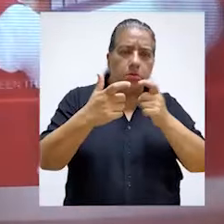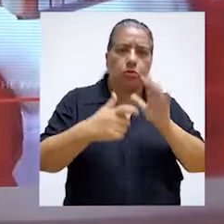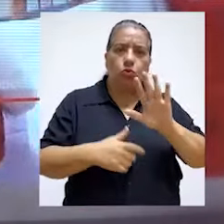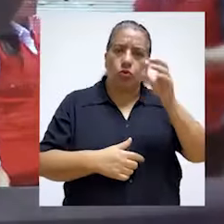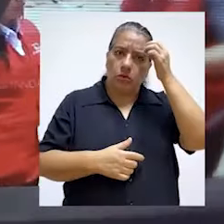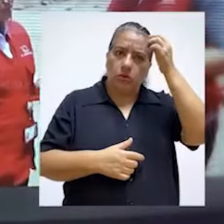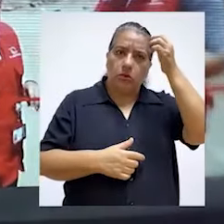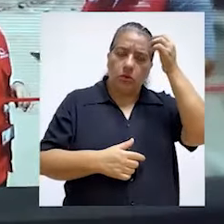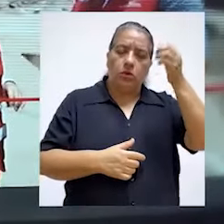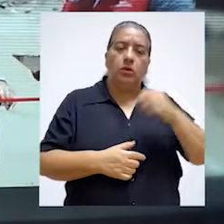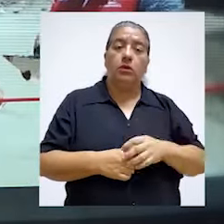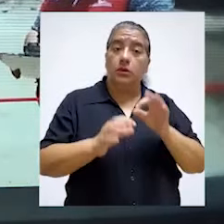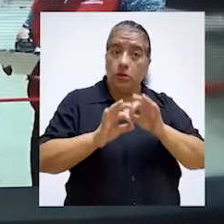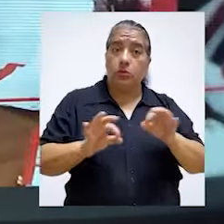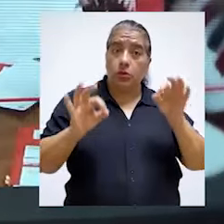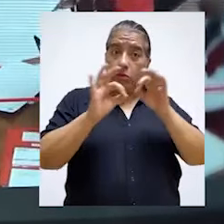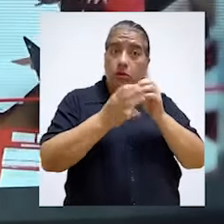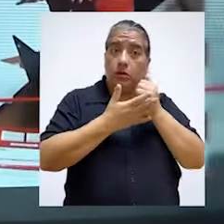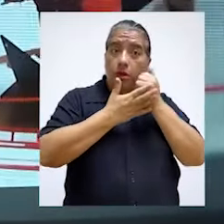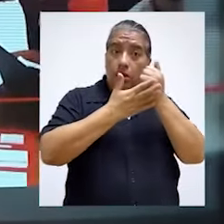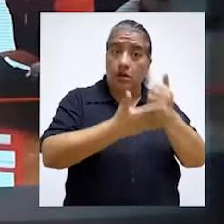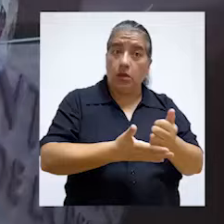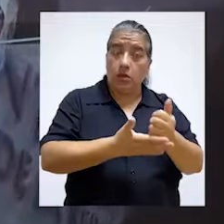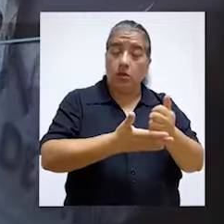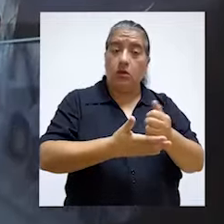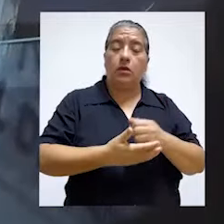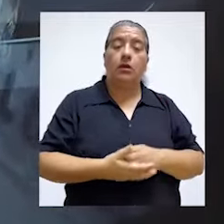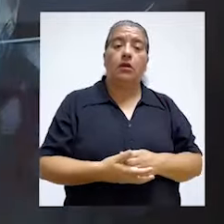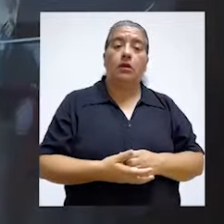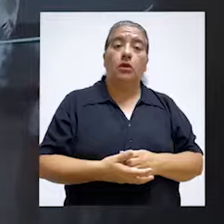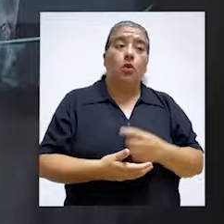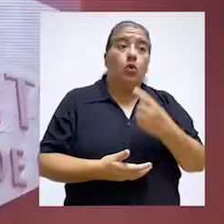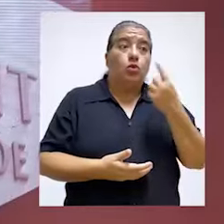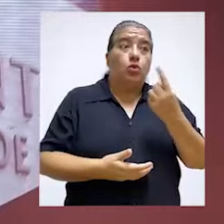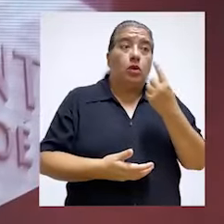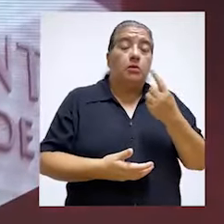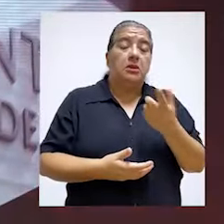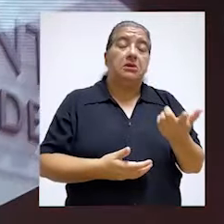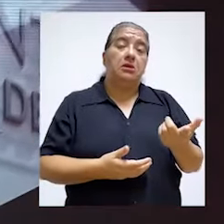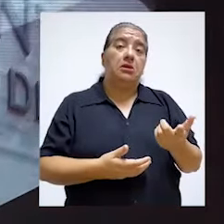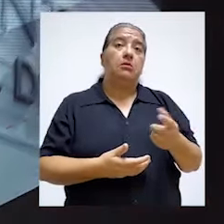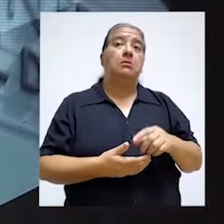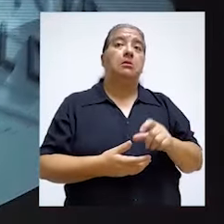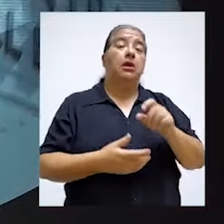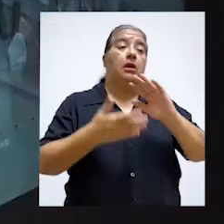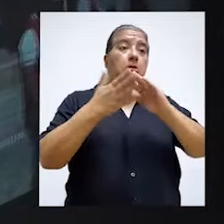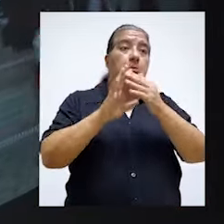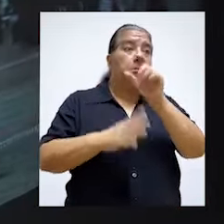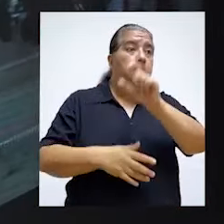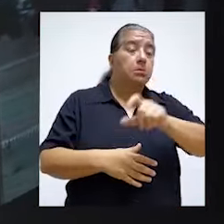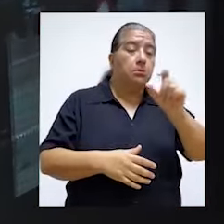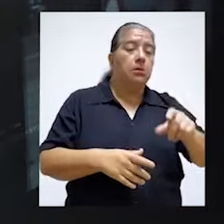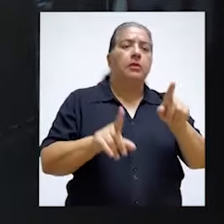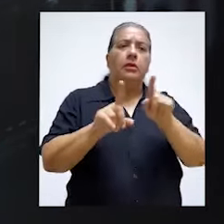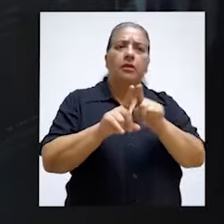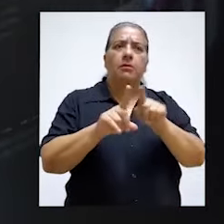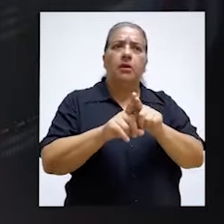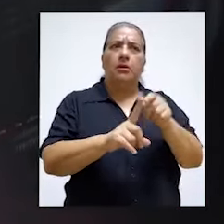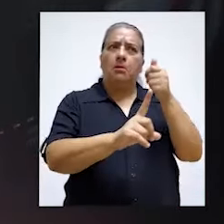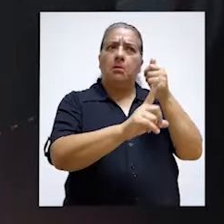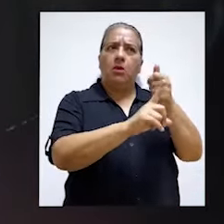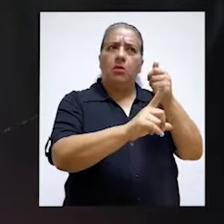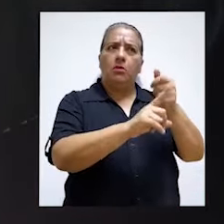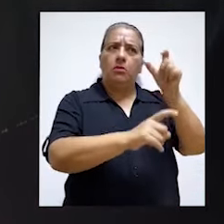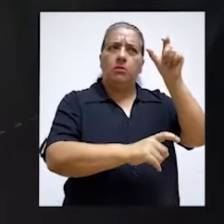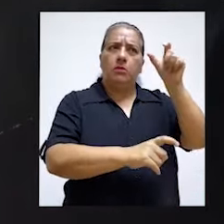Muy bien, Jennifer, muchas gracias por acompañarnos hoy en Contraloría TV. Muchísimas gracias, Diana. Quédense con nosotros. Regresamos con un informe sobre una reunión que ha